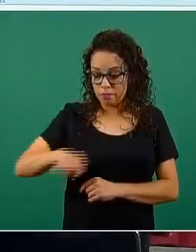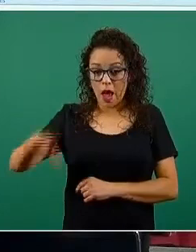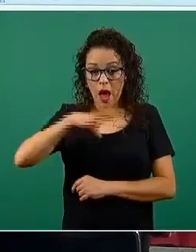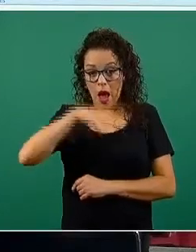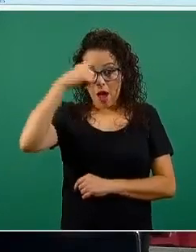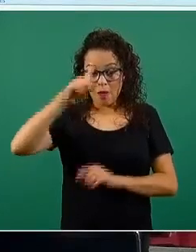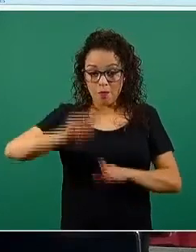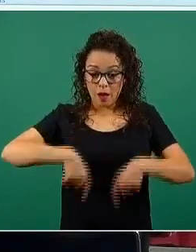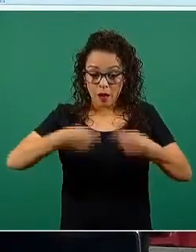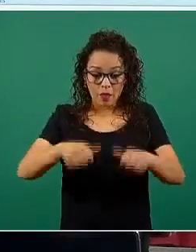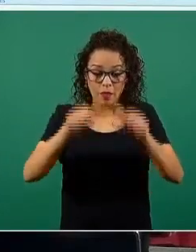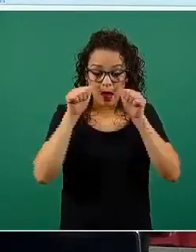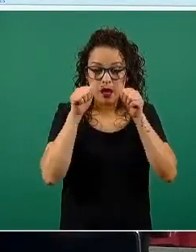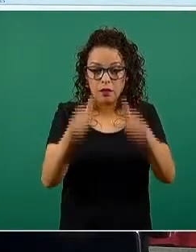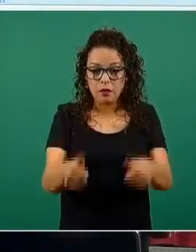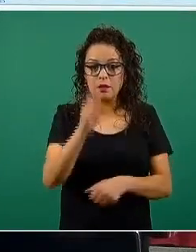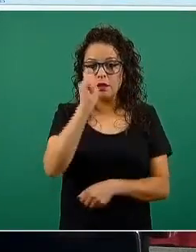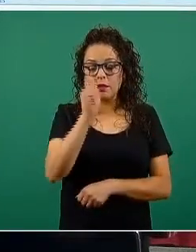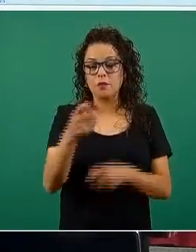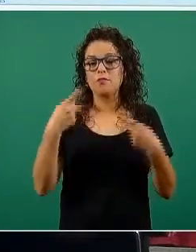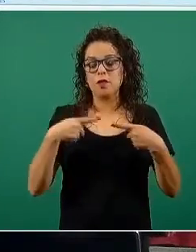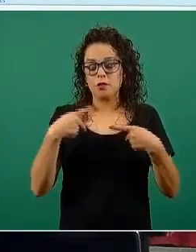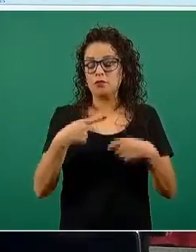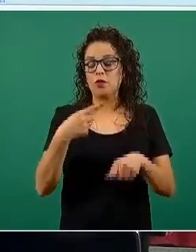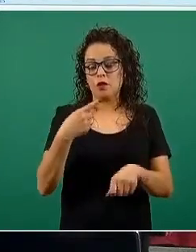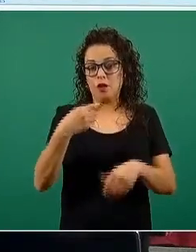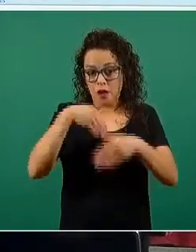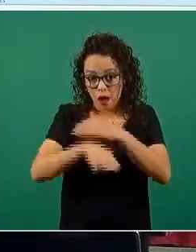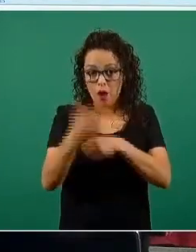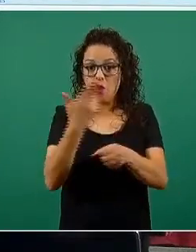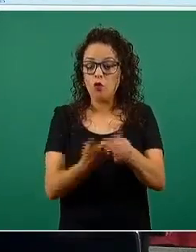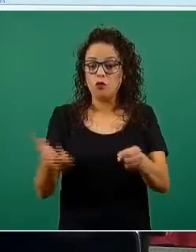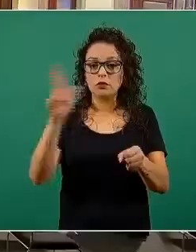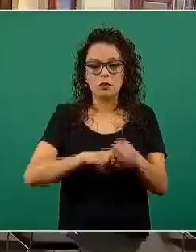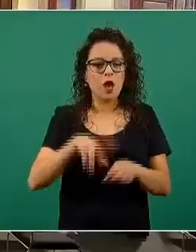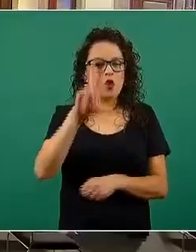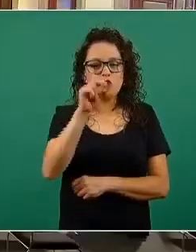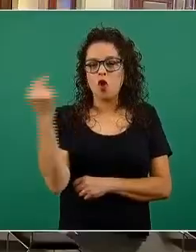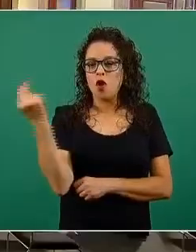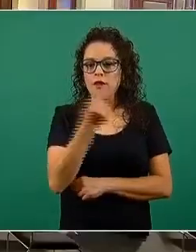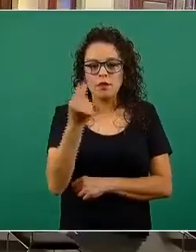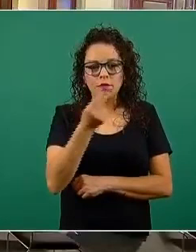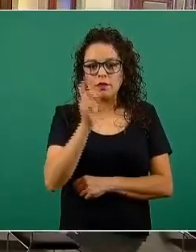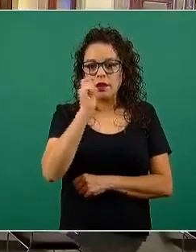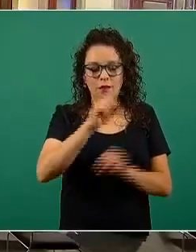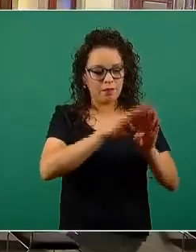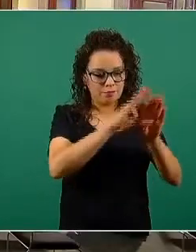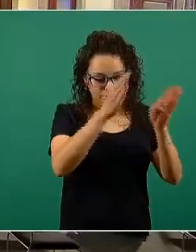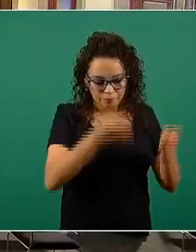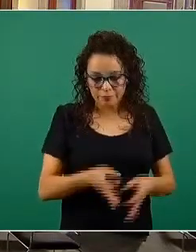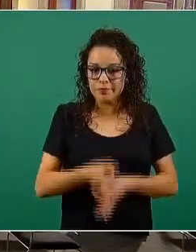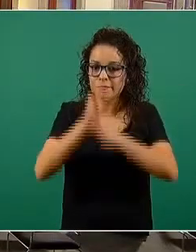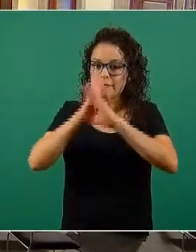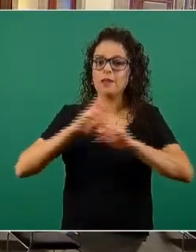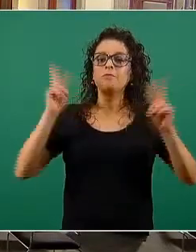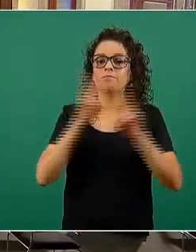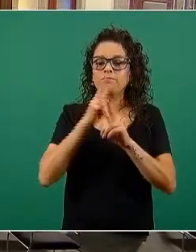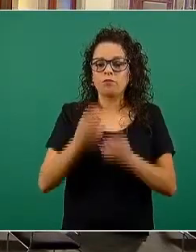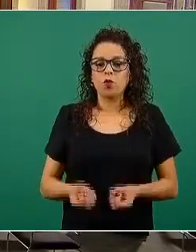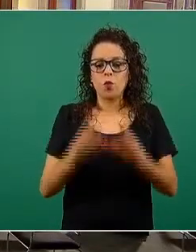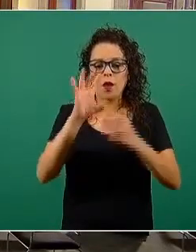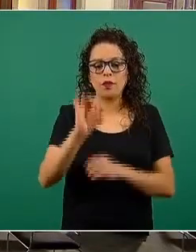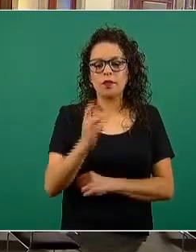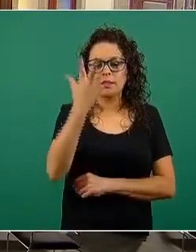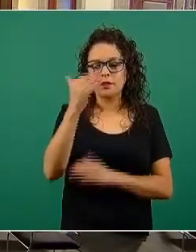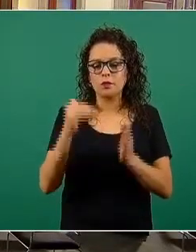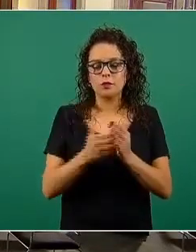atención de pacientes hospitalizados sin necesidad de asistencia ventilatoria, que son 35 mil 635,